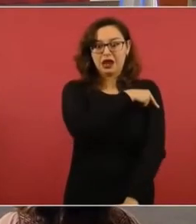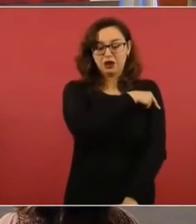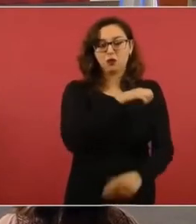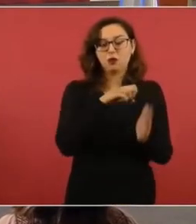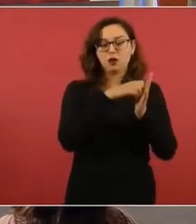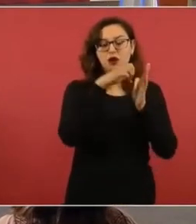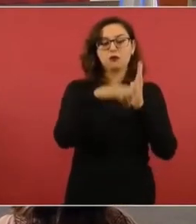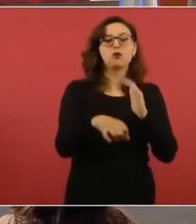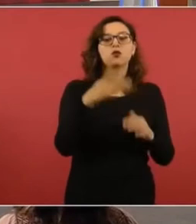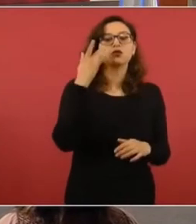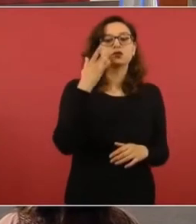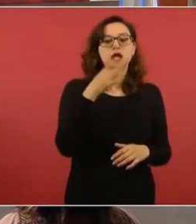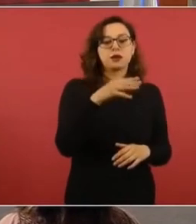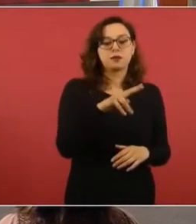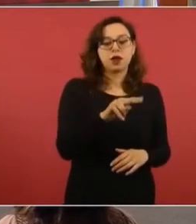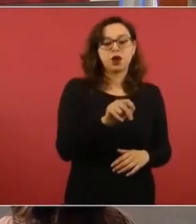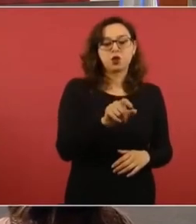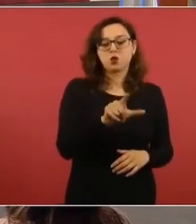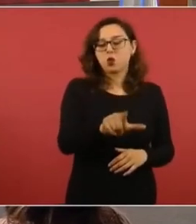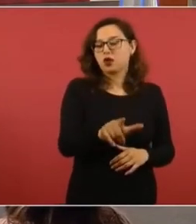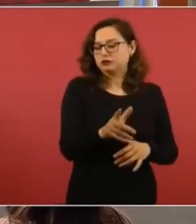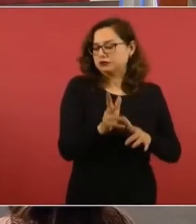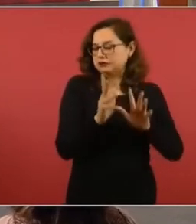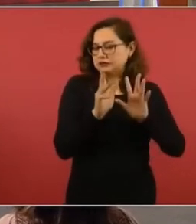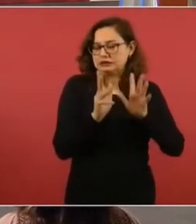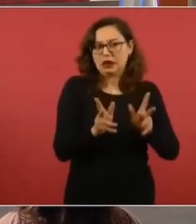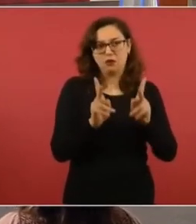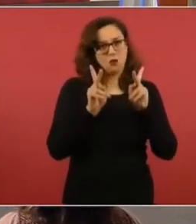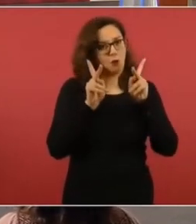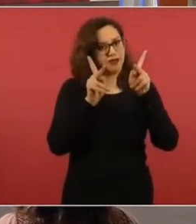y está en muy mal estado.